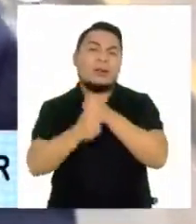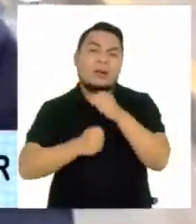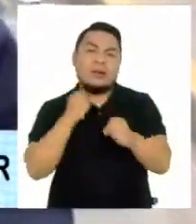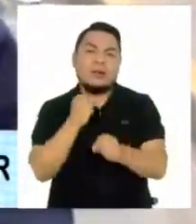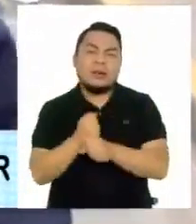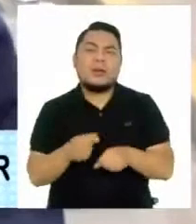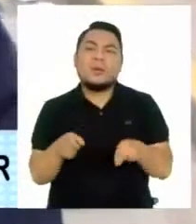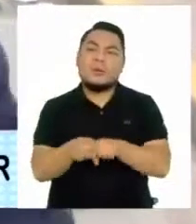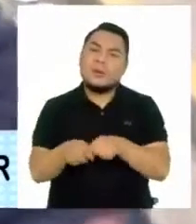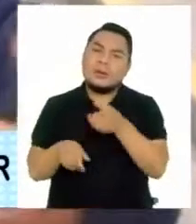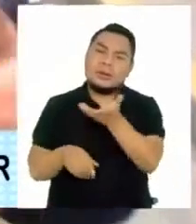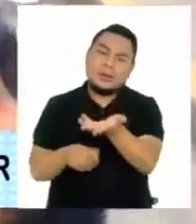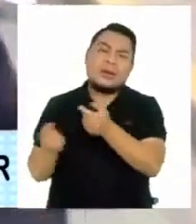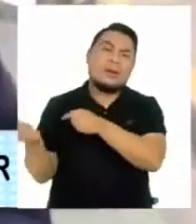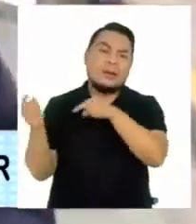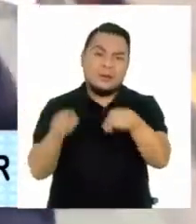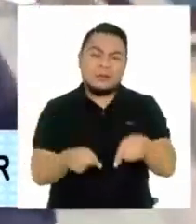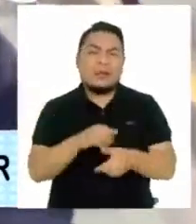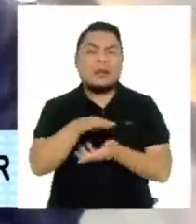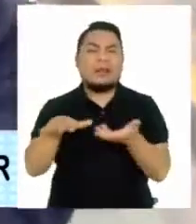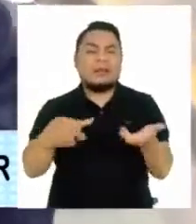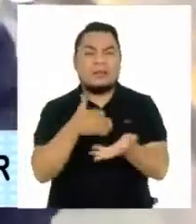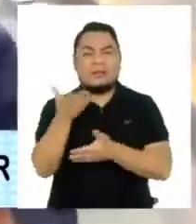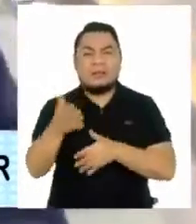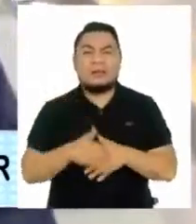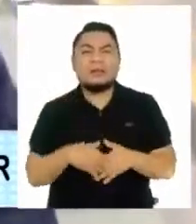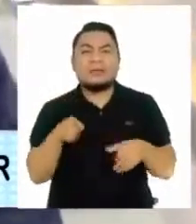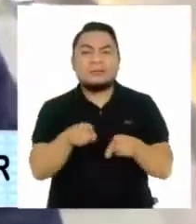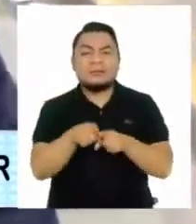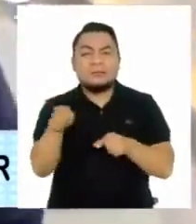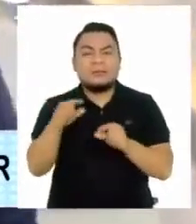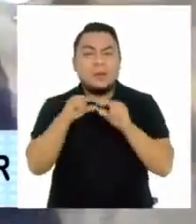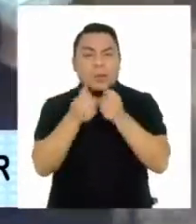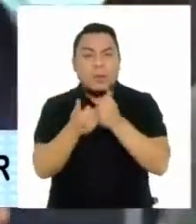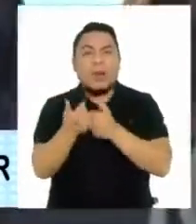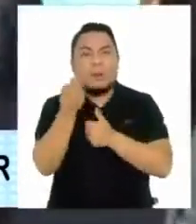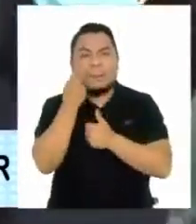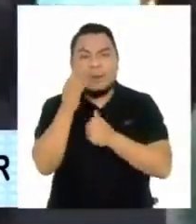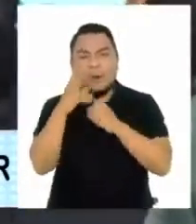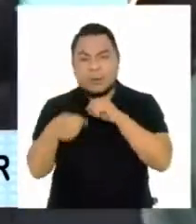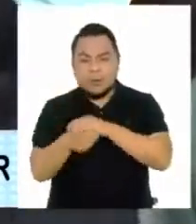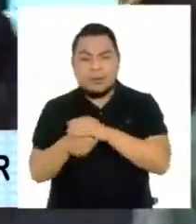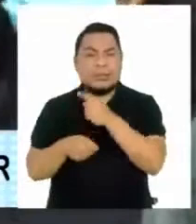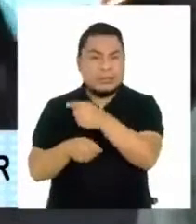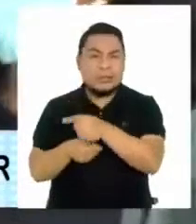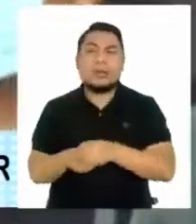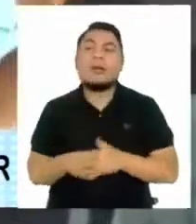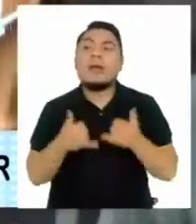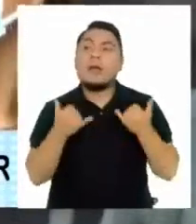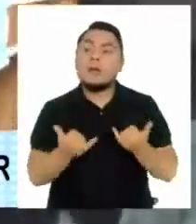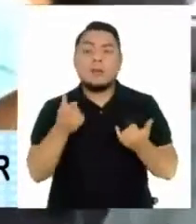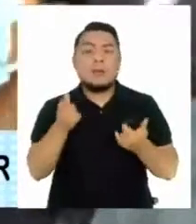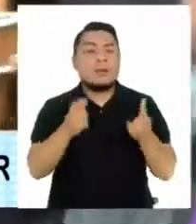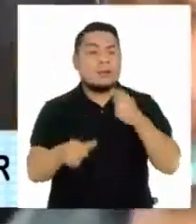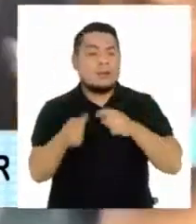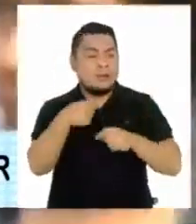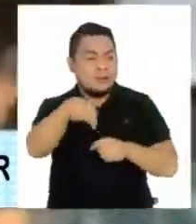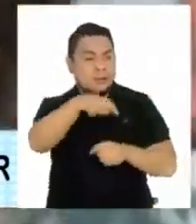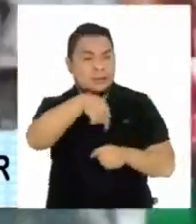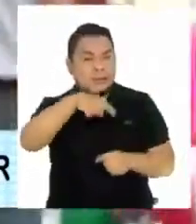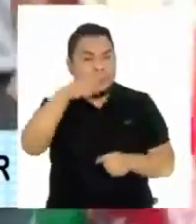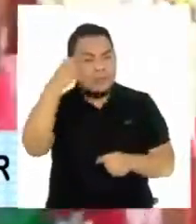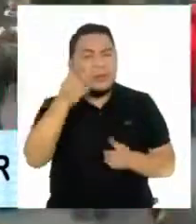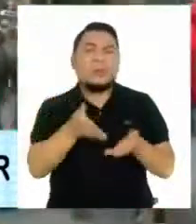sigue siendo lo mismo, detrás de la informalidad se han escondido las mafias. Los comerciantes del Emporio Comercial de Gamarra